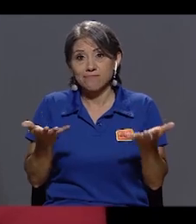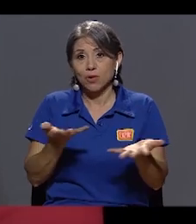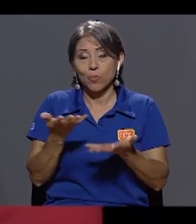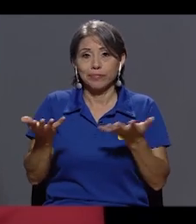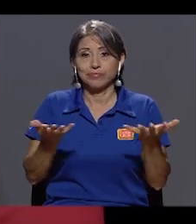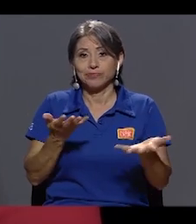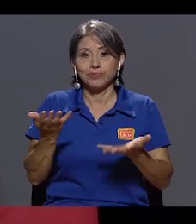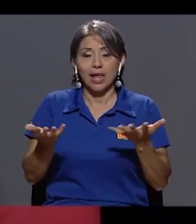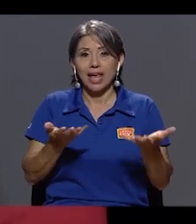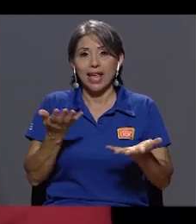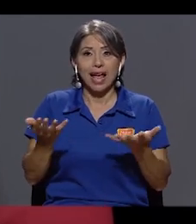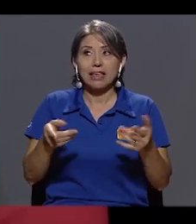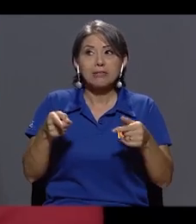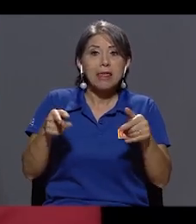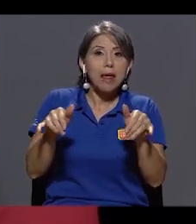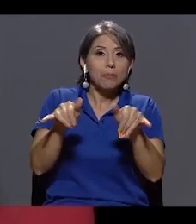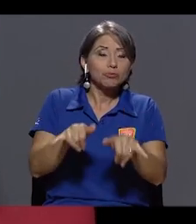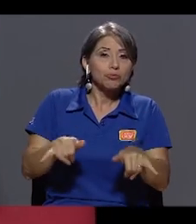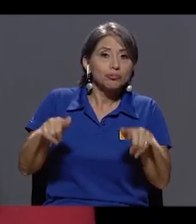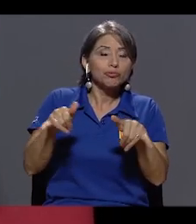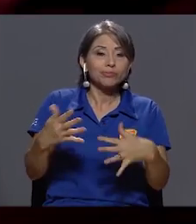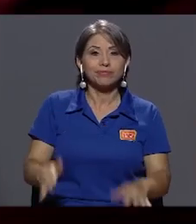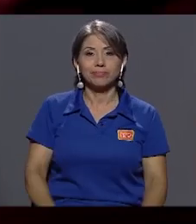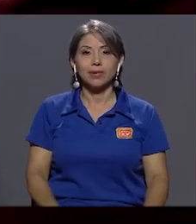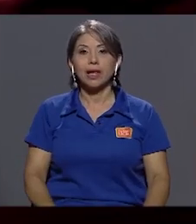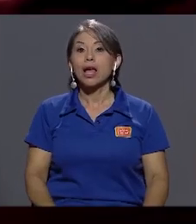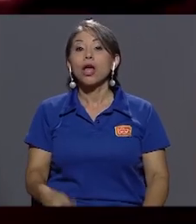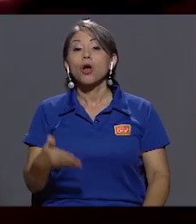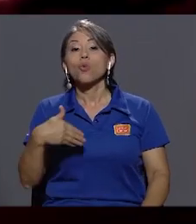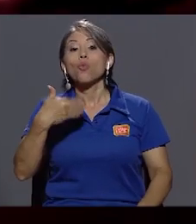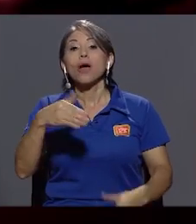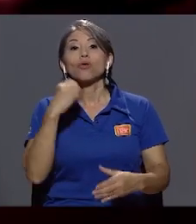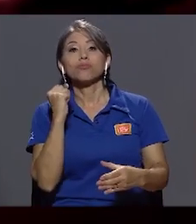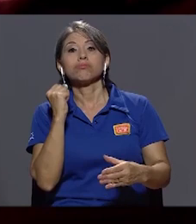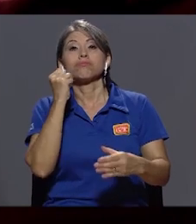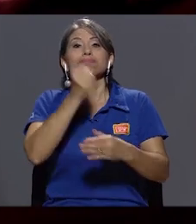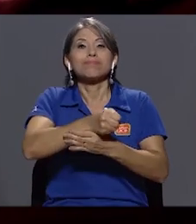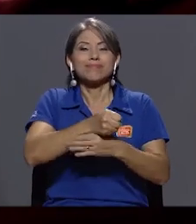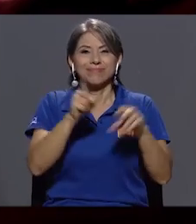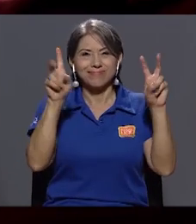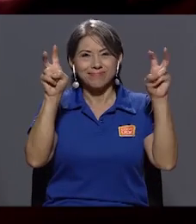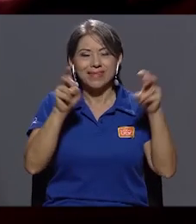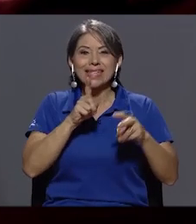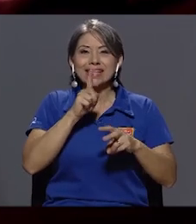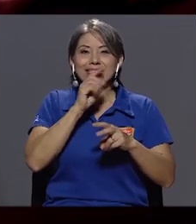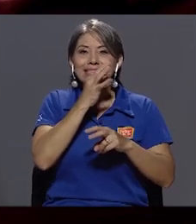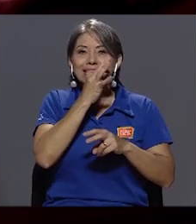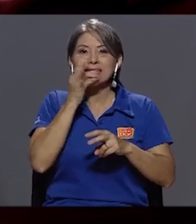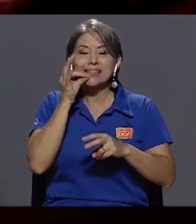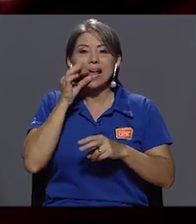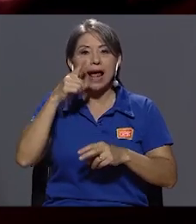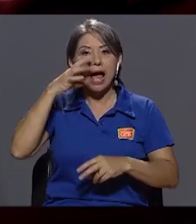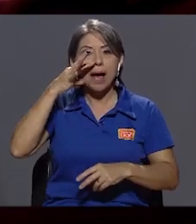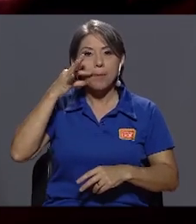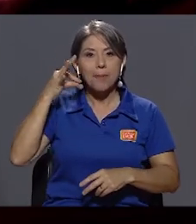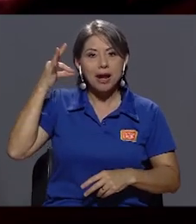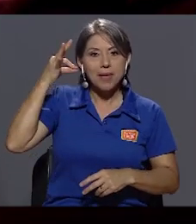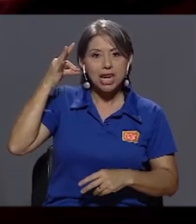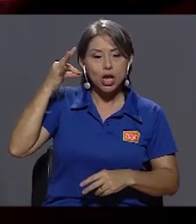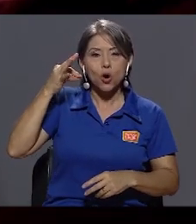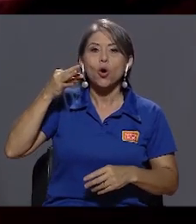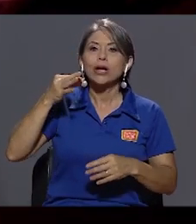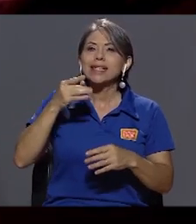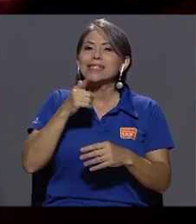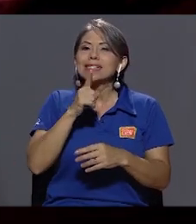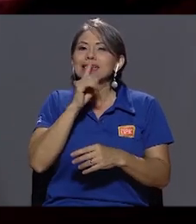ahí en el limbo. Al silenciar a Parmenio, silenciaron de algún modo un proyecto que decía cosas